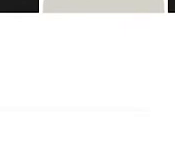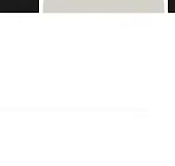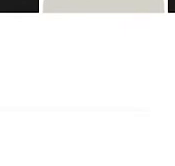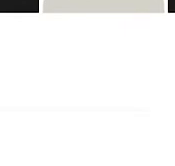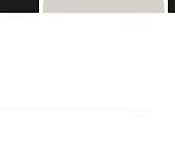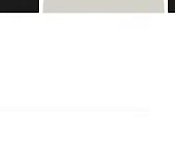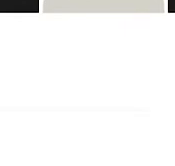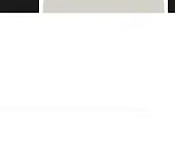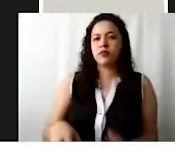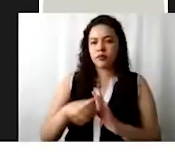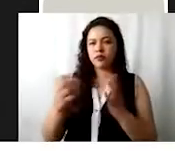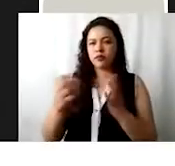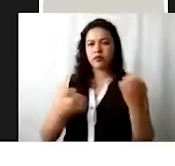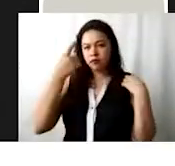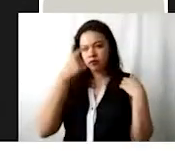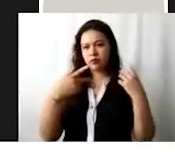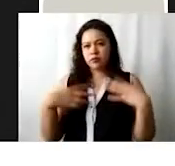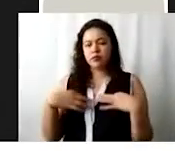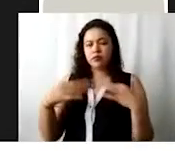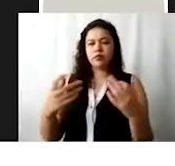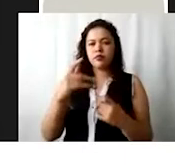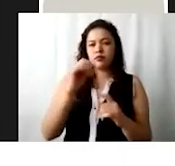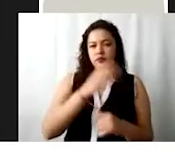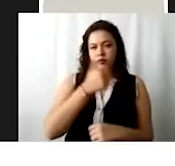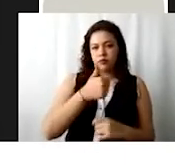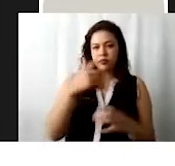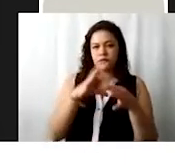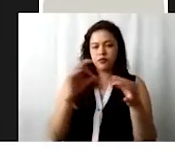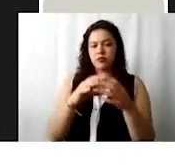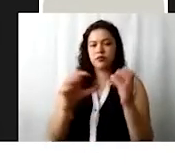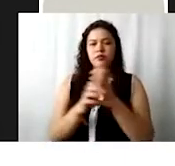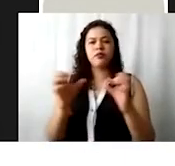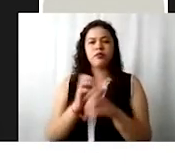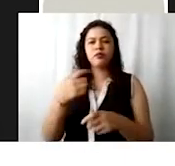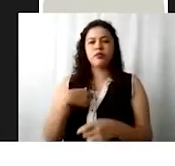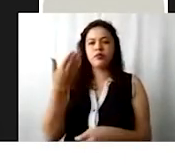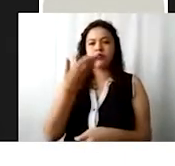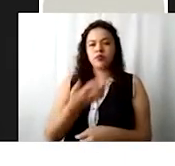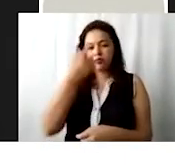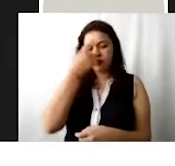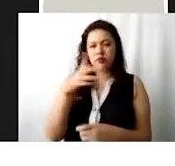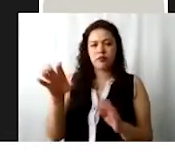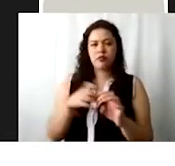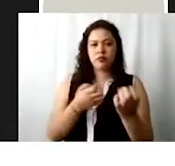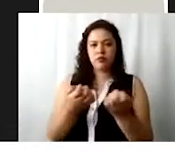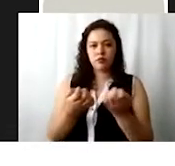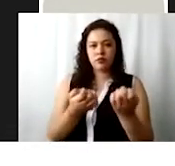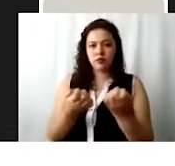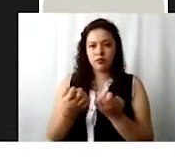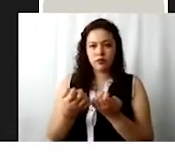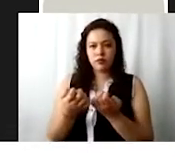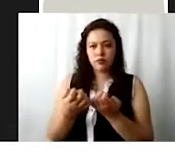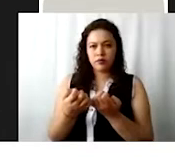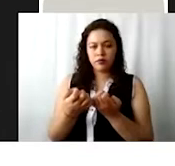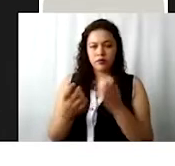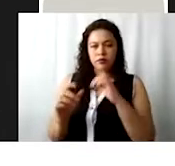diferentes. Y en cada uno he descrito cada uno de los elementos que me van a pedir en el escritorio virtual. Ya una vez